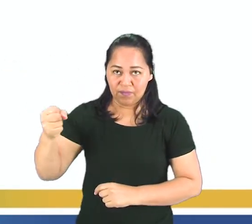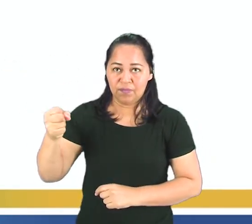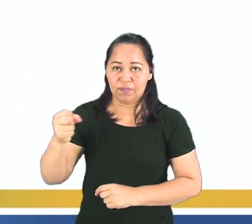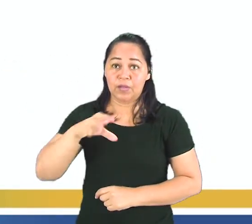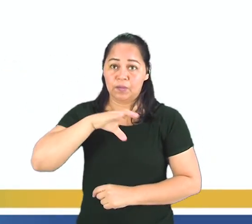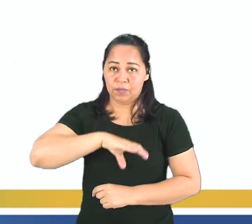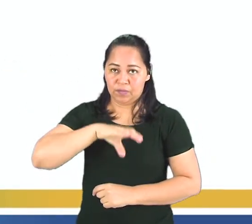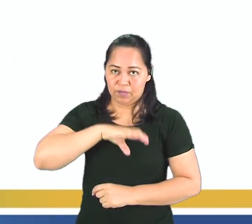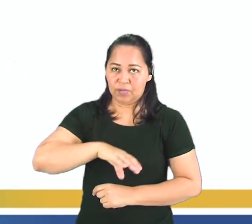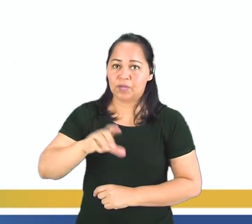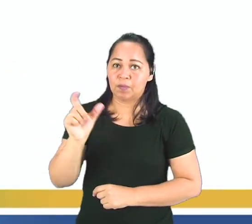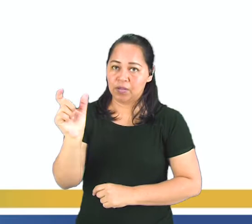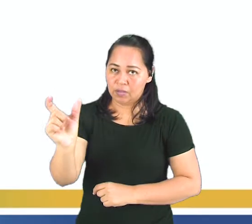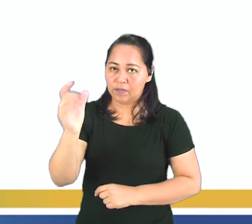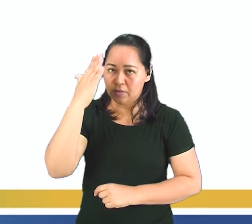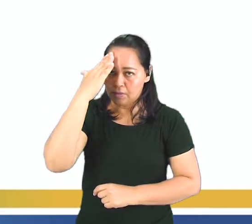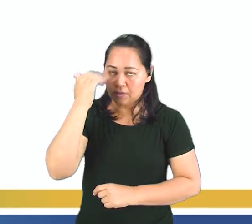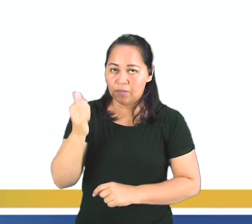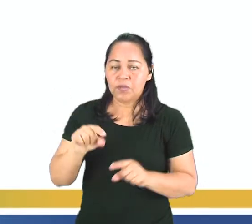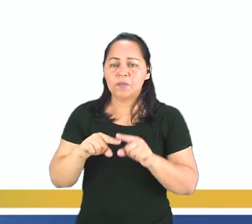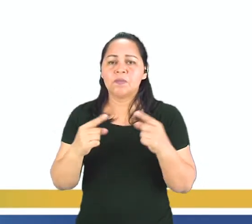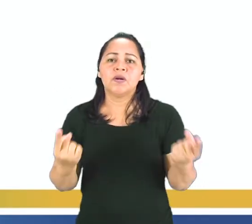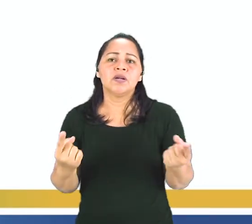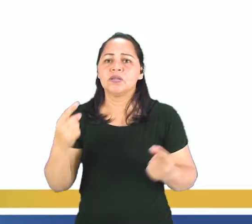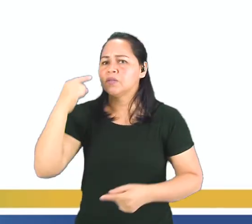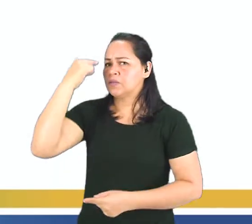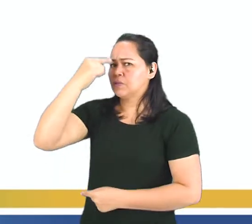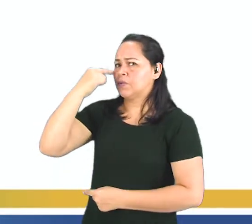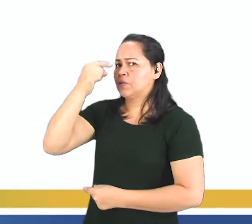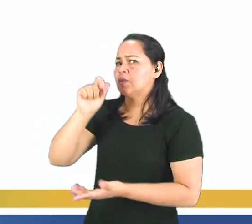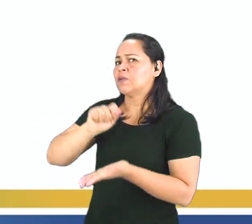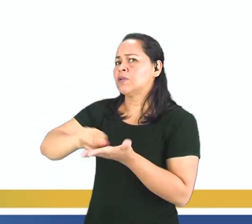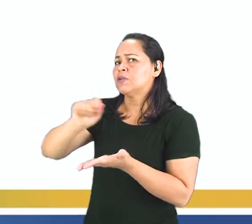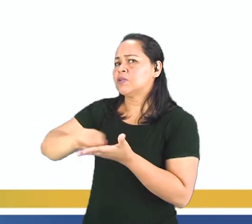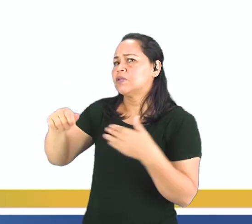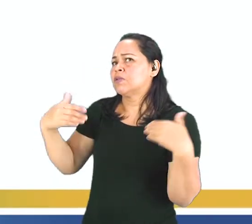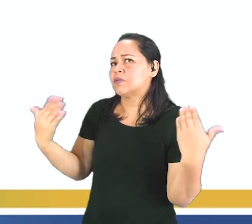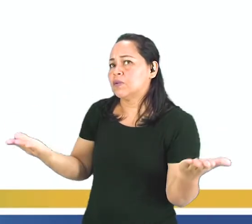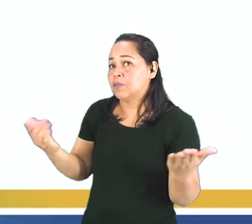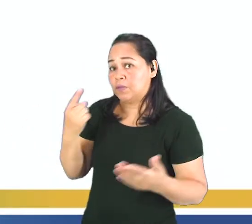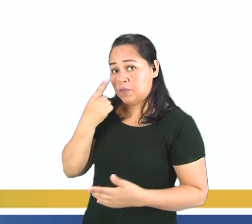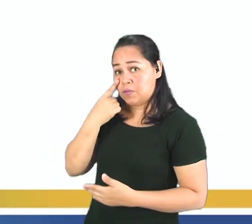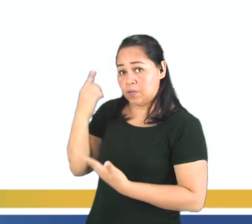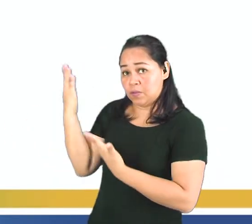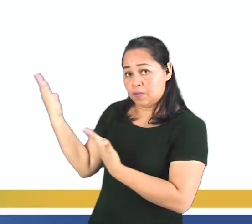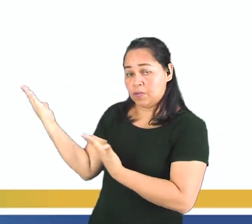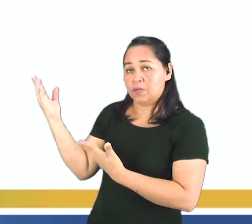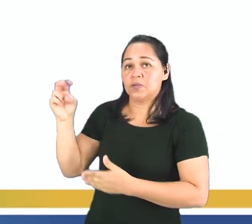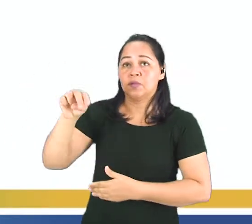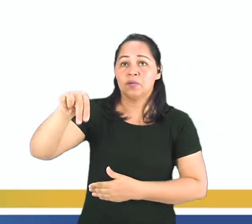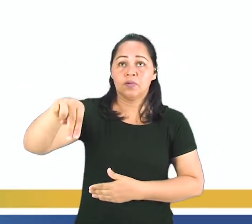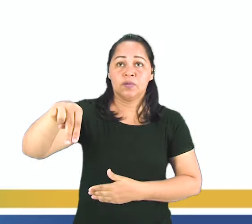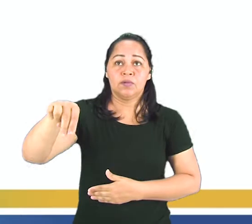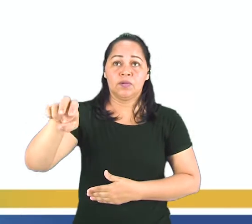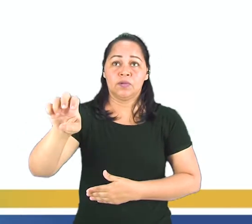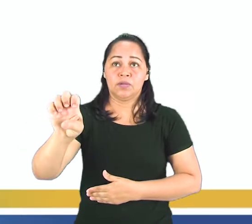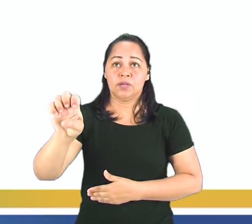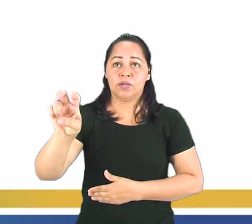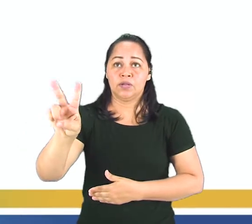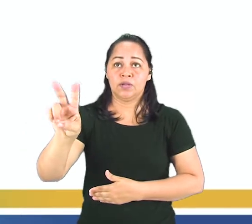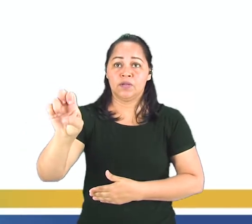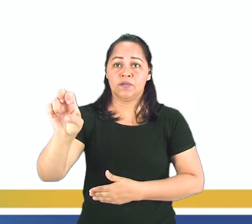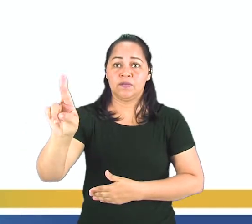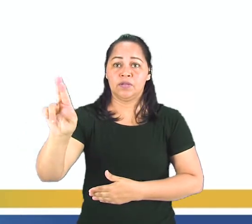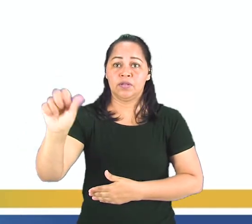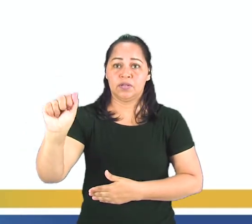Pergunta. ¿Cómo que yo chamo eso en español? ¿Vocé sabe? Mira. Las frutas están en